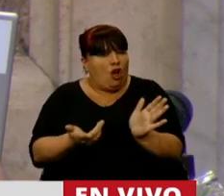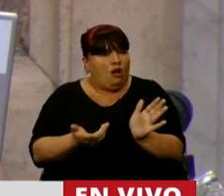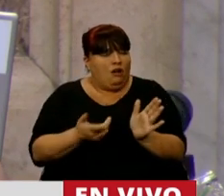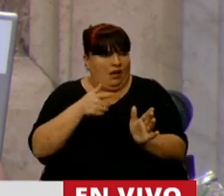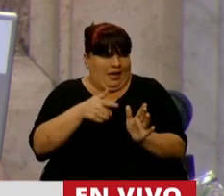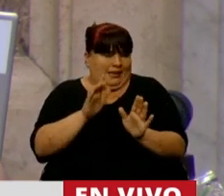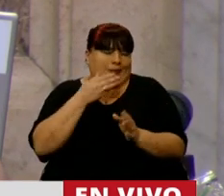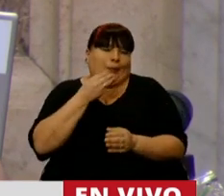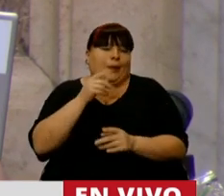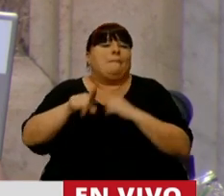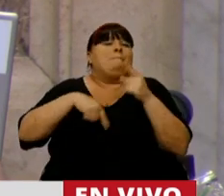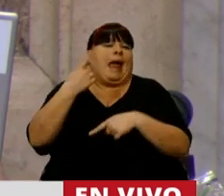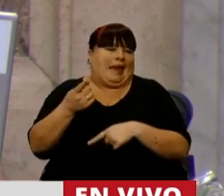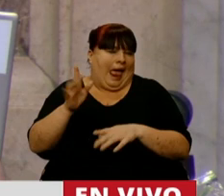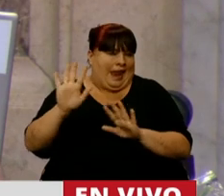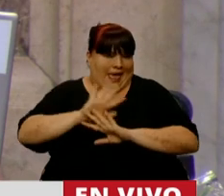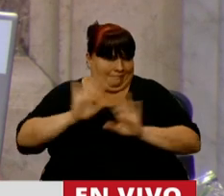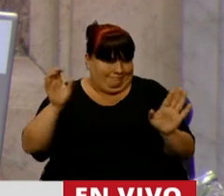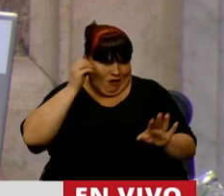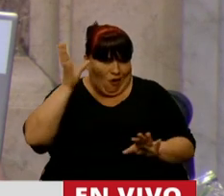que es una foto que mañana va a quedar vieja.